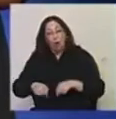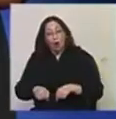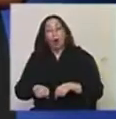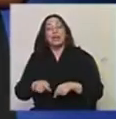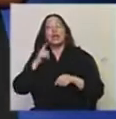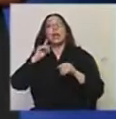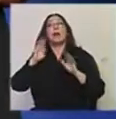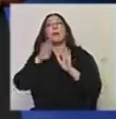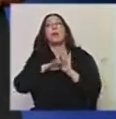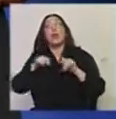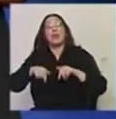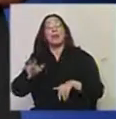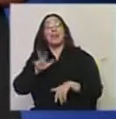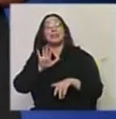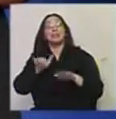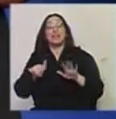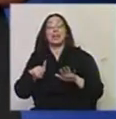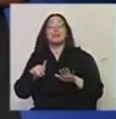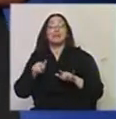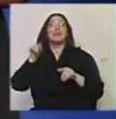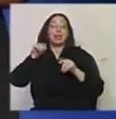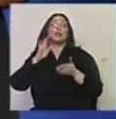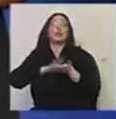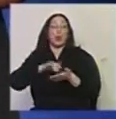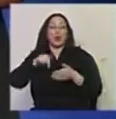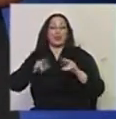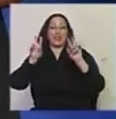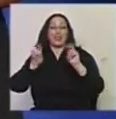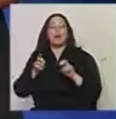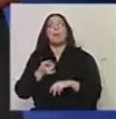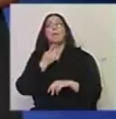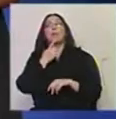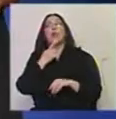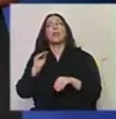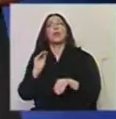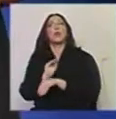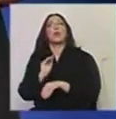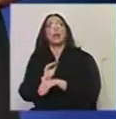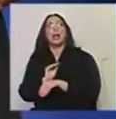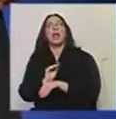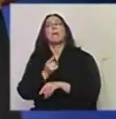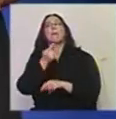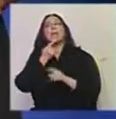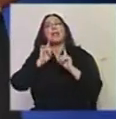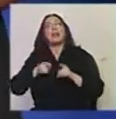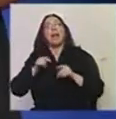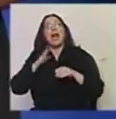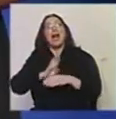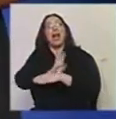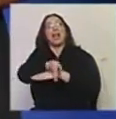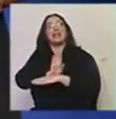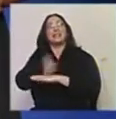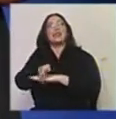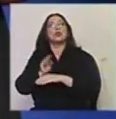programa de 3356 tiene que ver con estos asuntos. Exactamente. Políticas culturales y políticas también de acceso a la